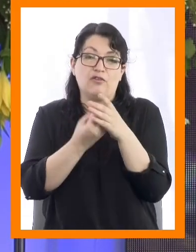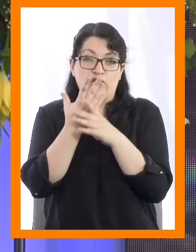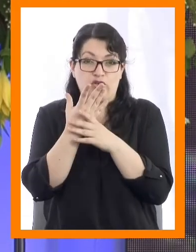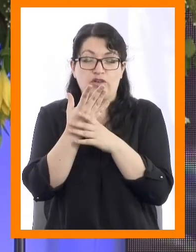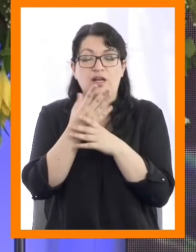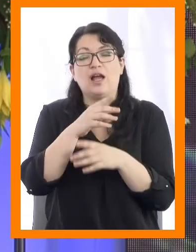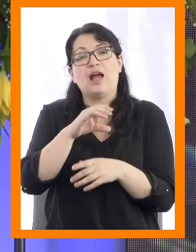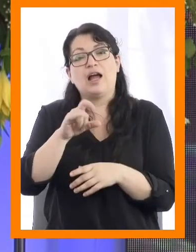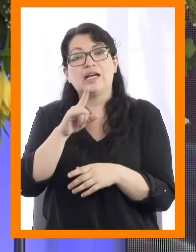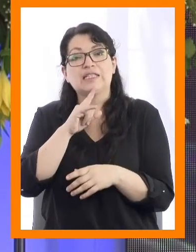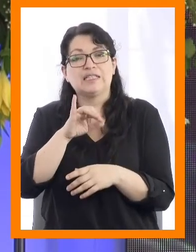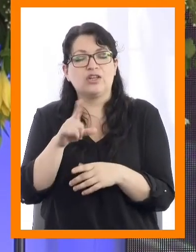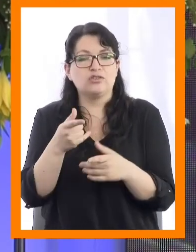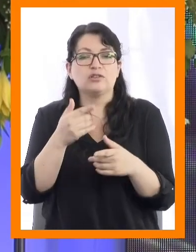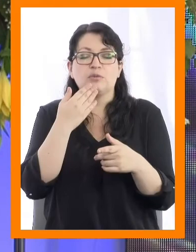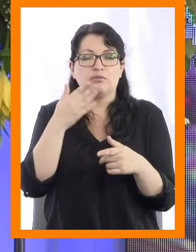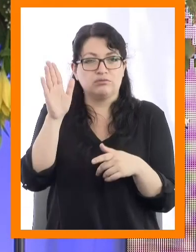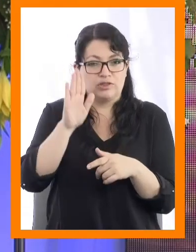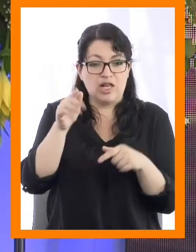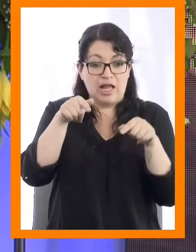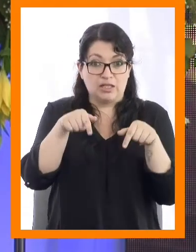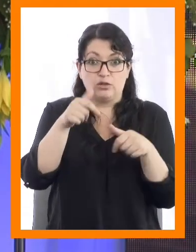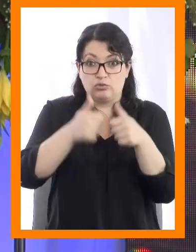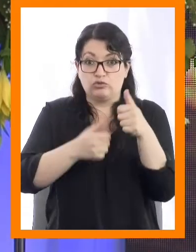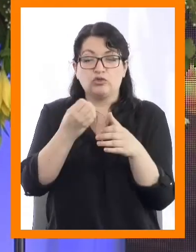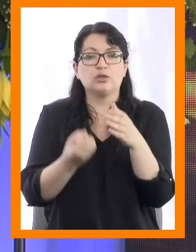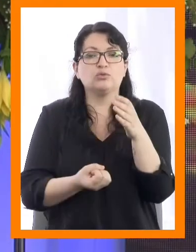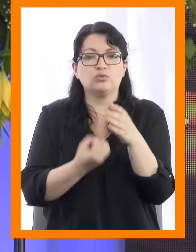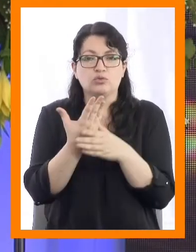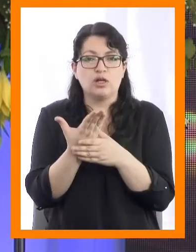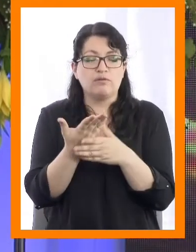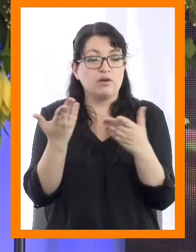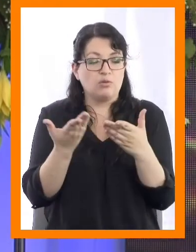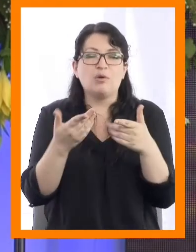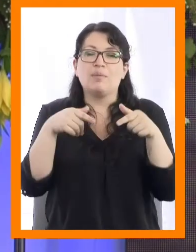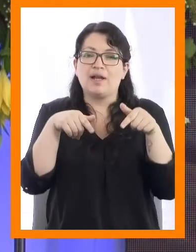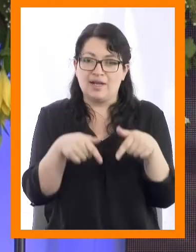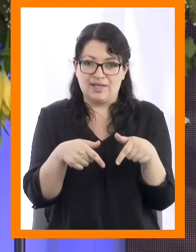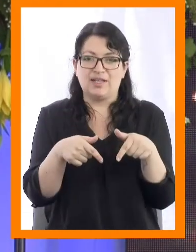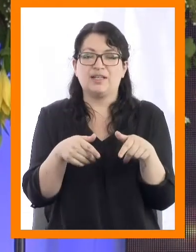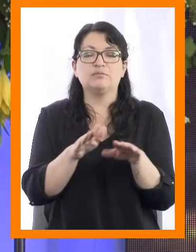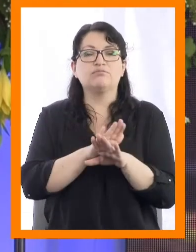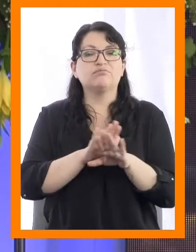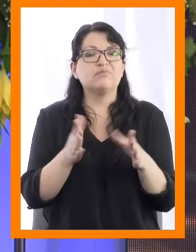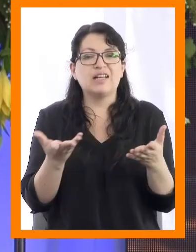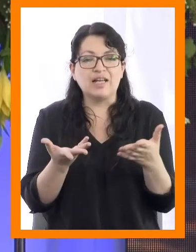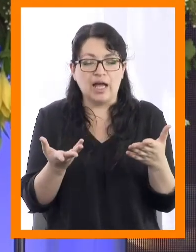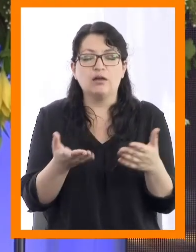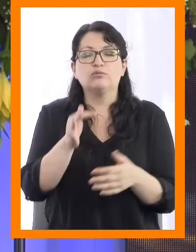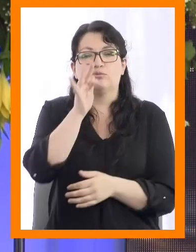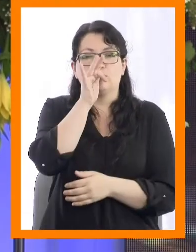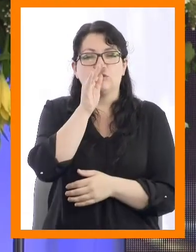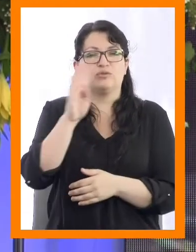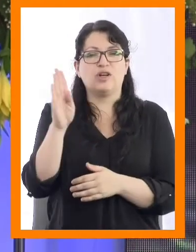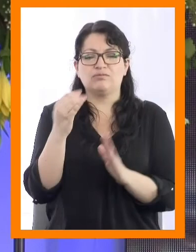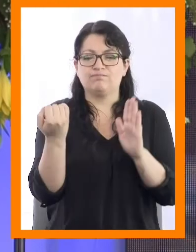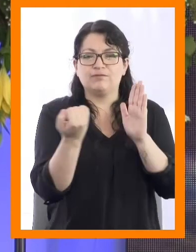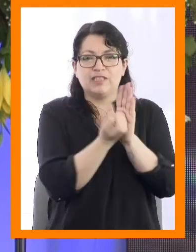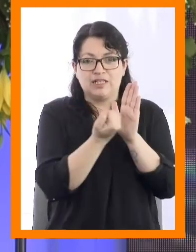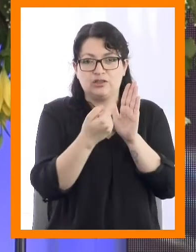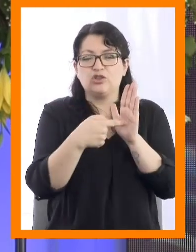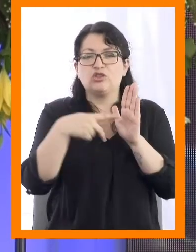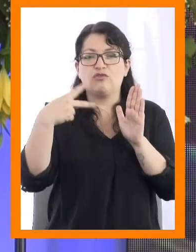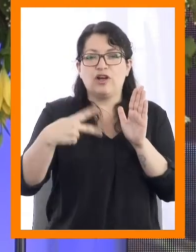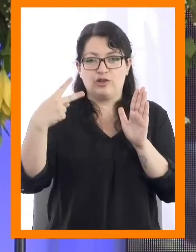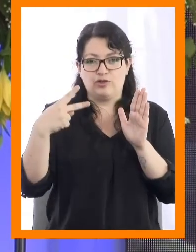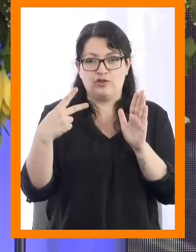va a despedir a nuestra promoción de nuevos profesionales para cerrar con el juramento sello valórico UDLA.